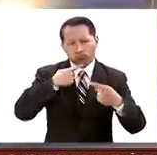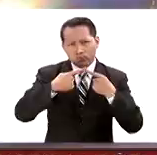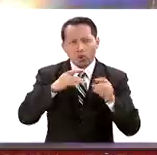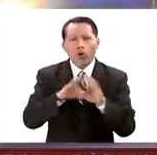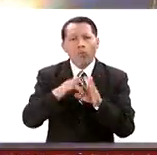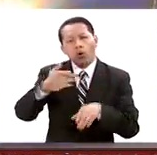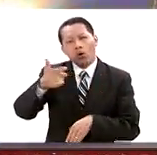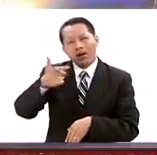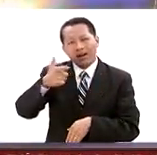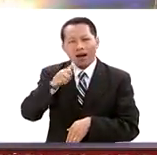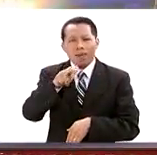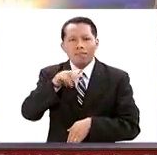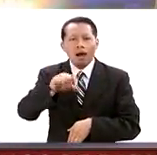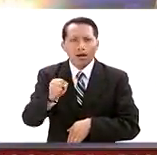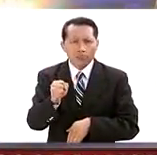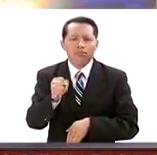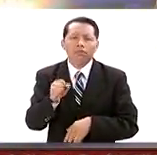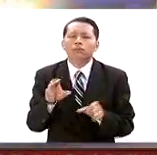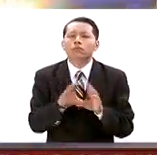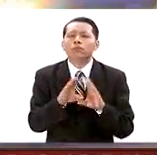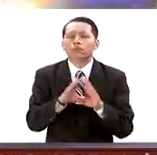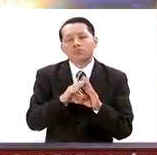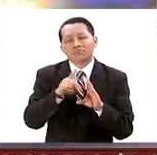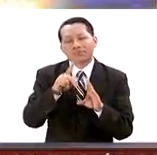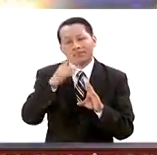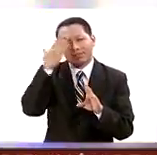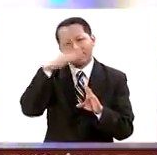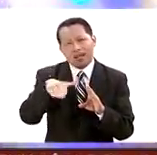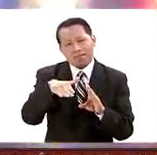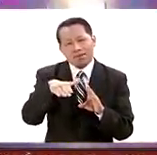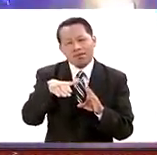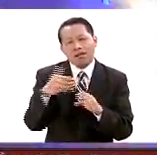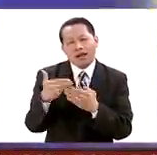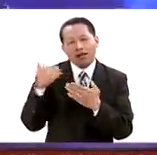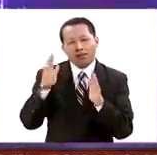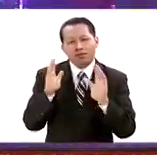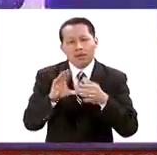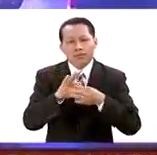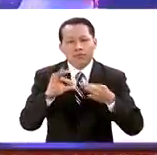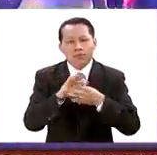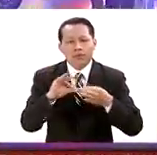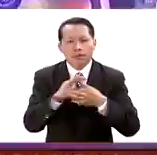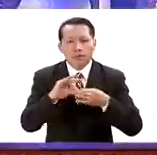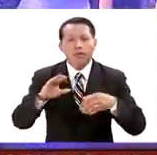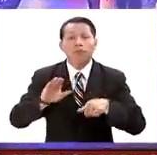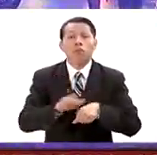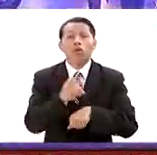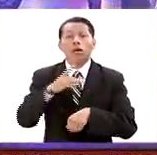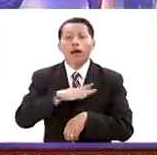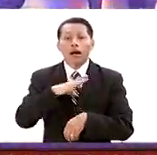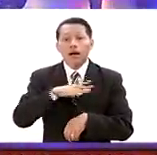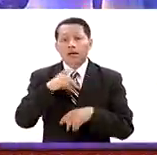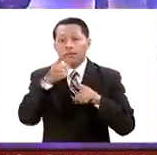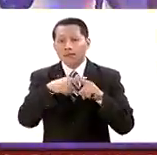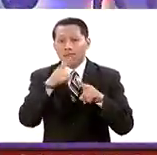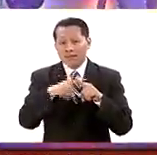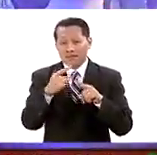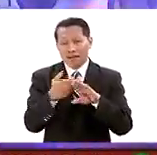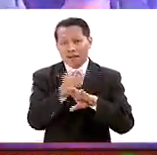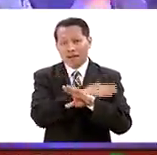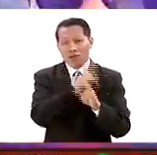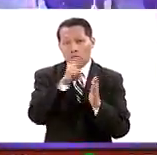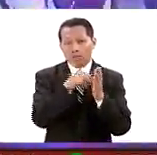como ustedes lo saben bien y creo que lo hemos comentado en algún momento, la provisión para las armas de asalto expiró en 2004,